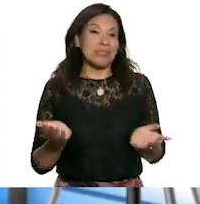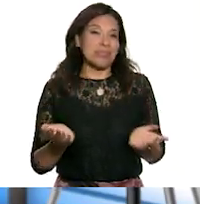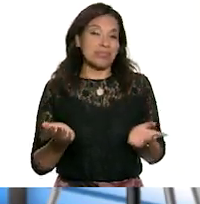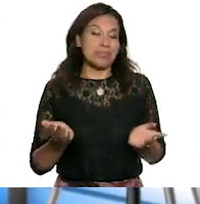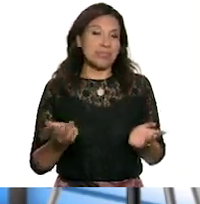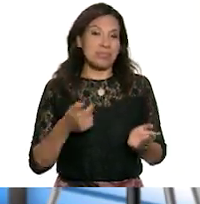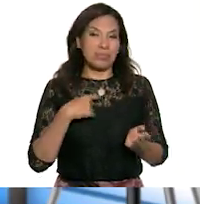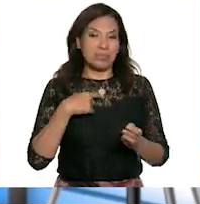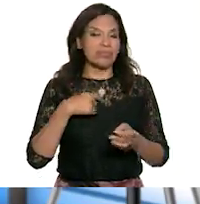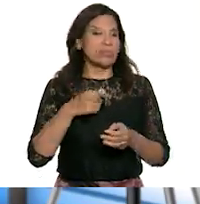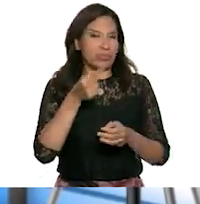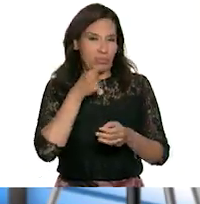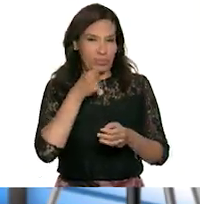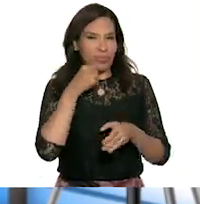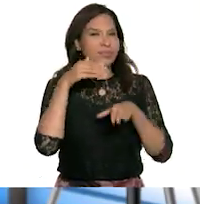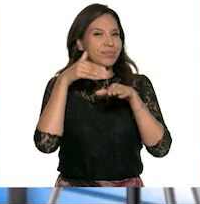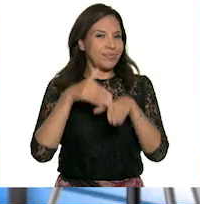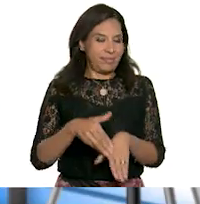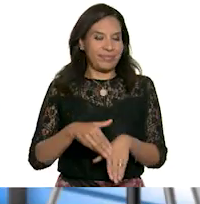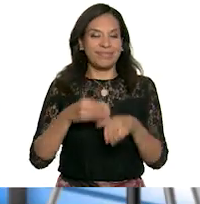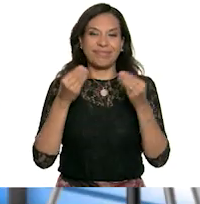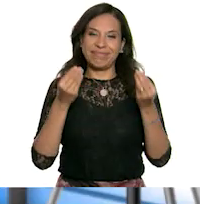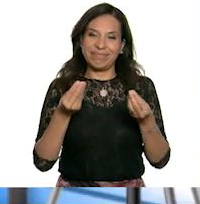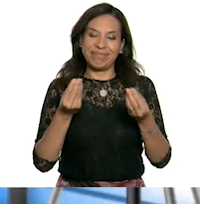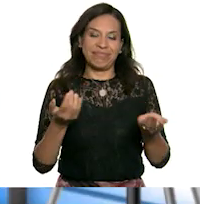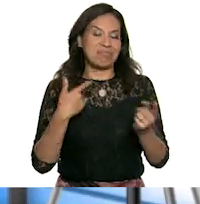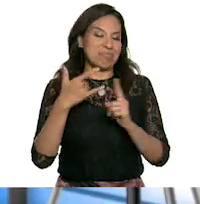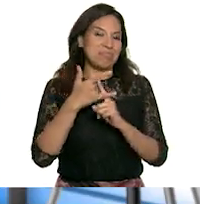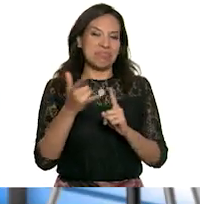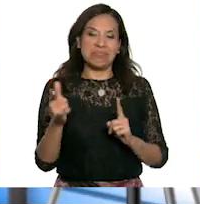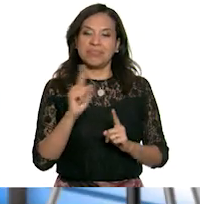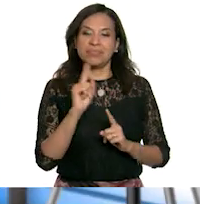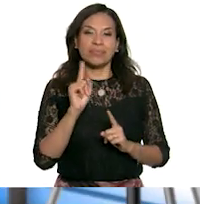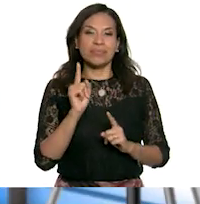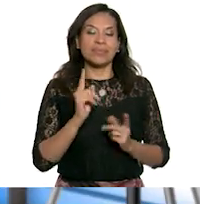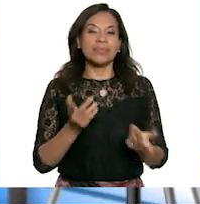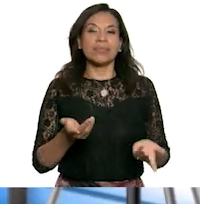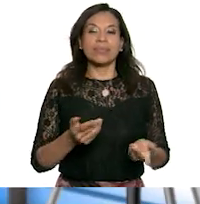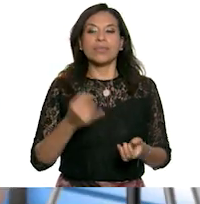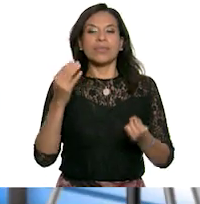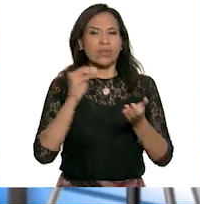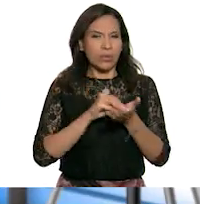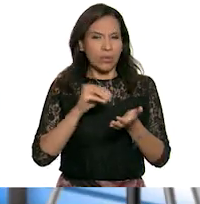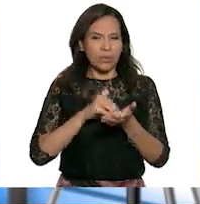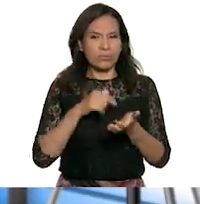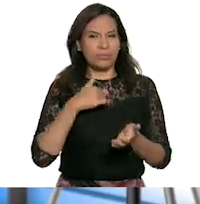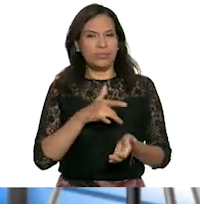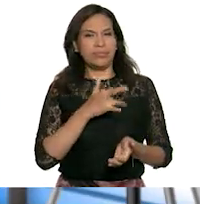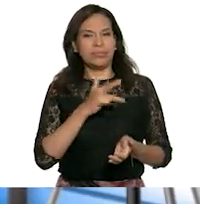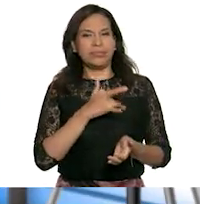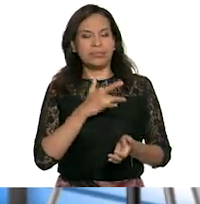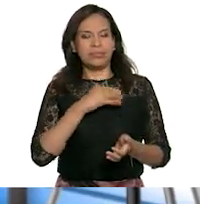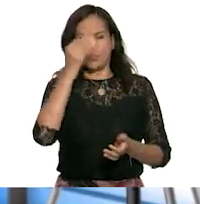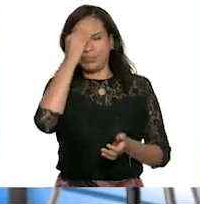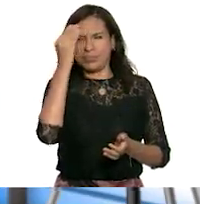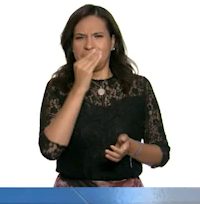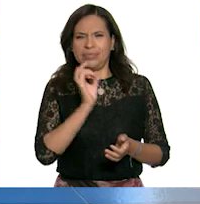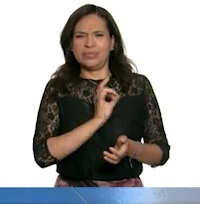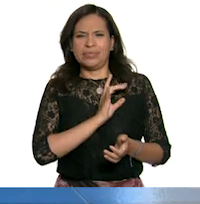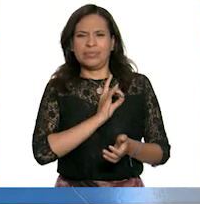y soy un niño muy obediente, no abrí. Además, todavía sentía así, horror.